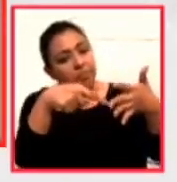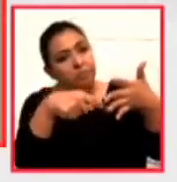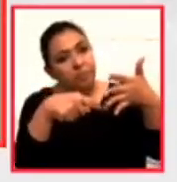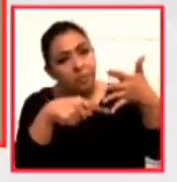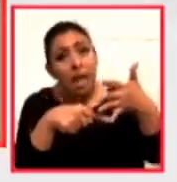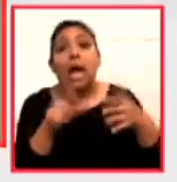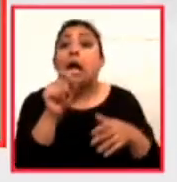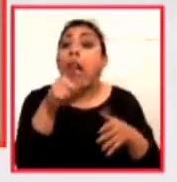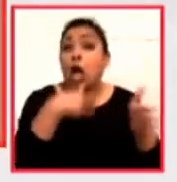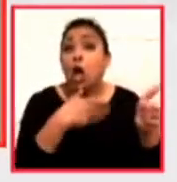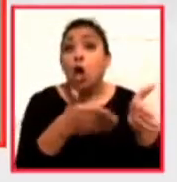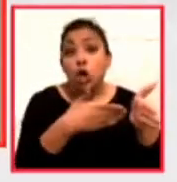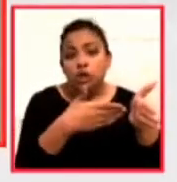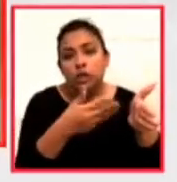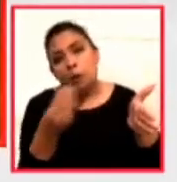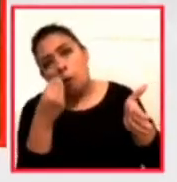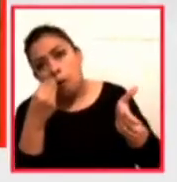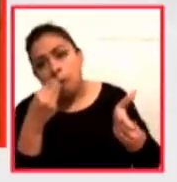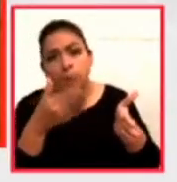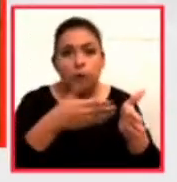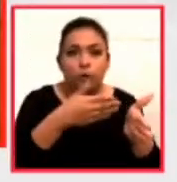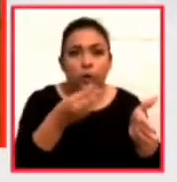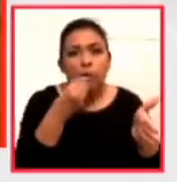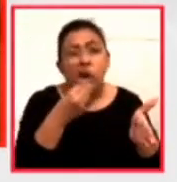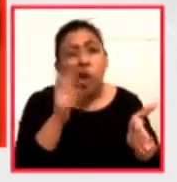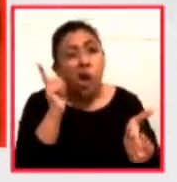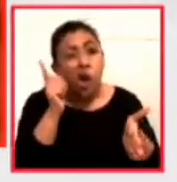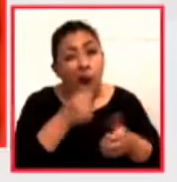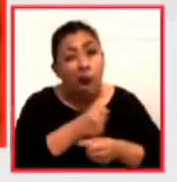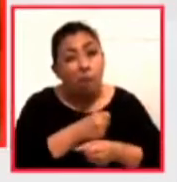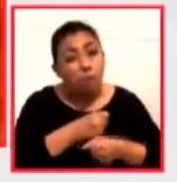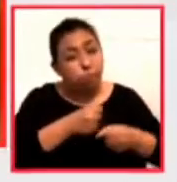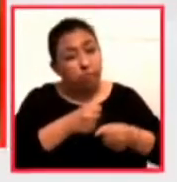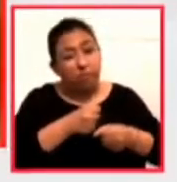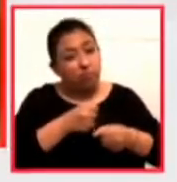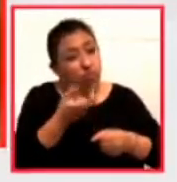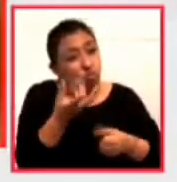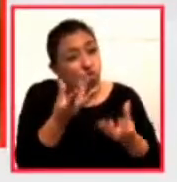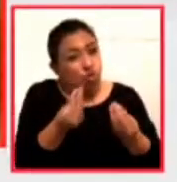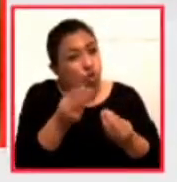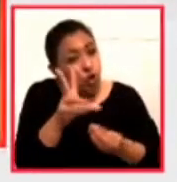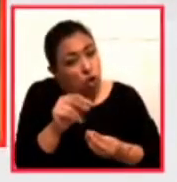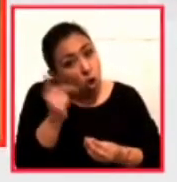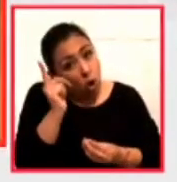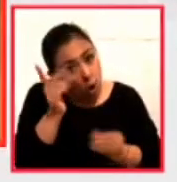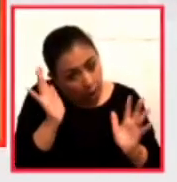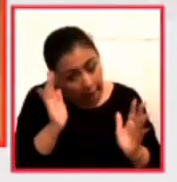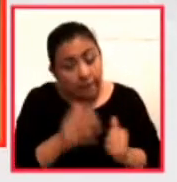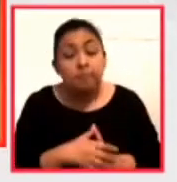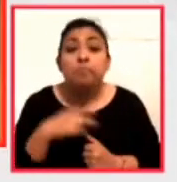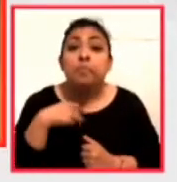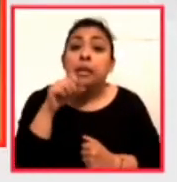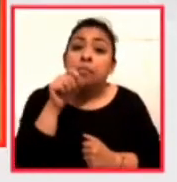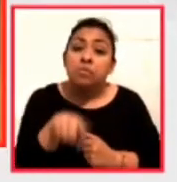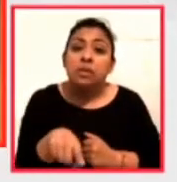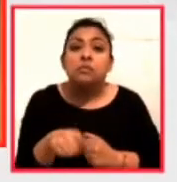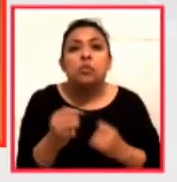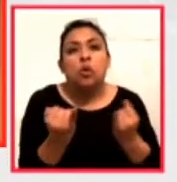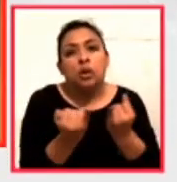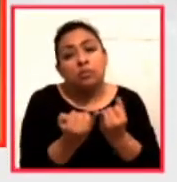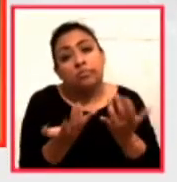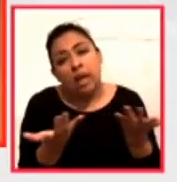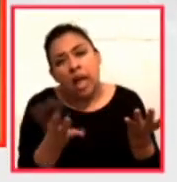cocinando y comiendo. Espero no subir mucho de peso con esto. Además, bueno, uno de los